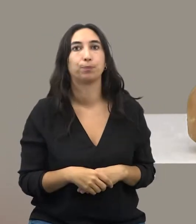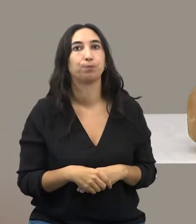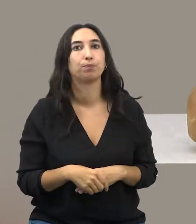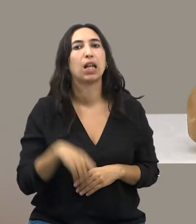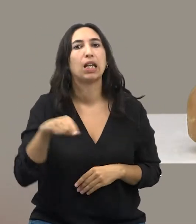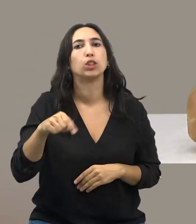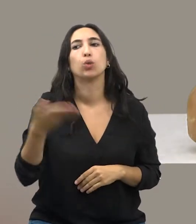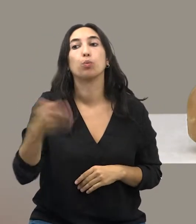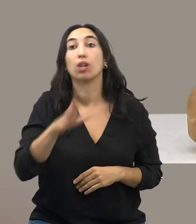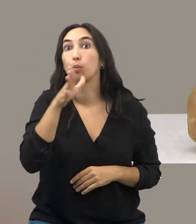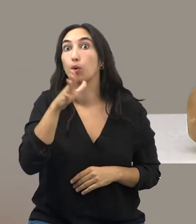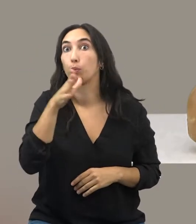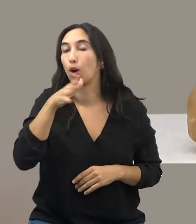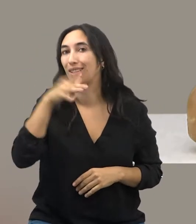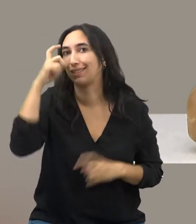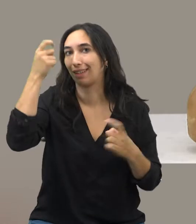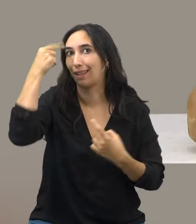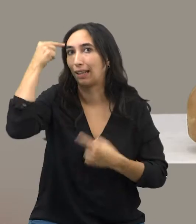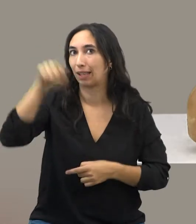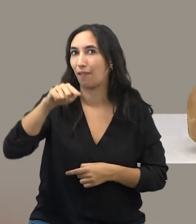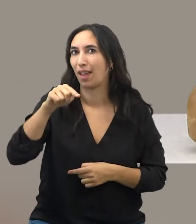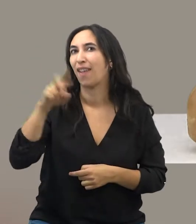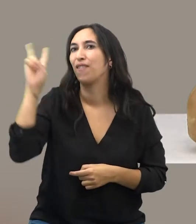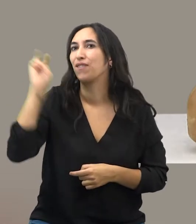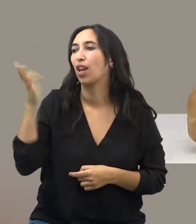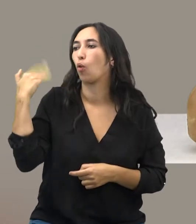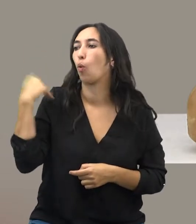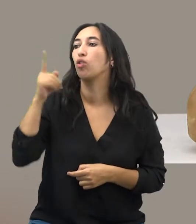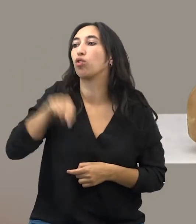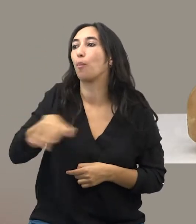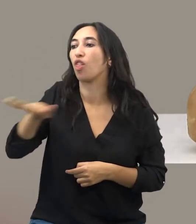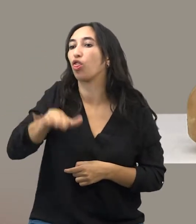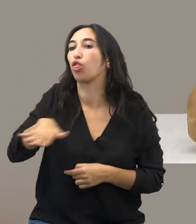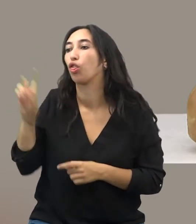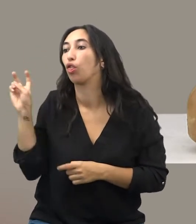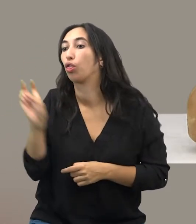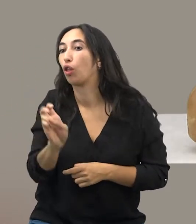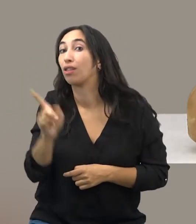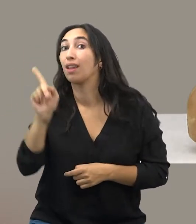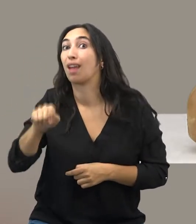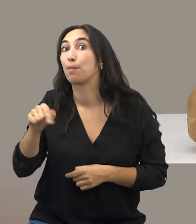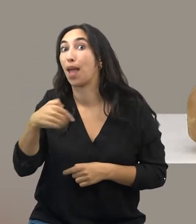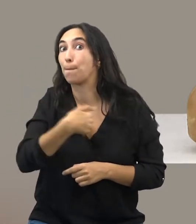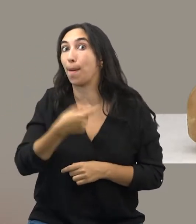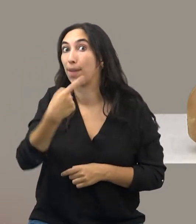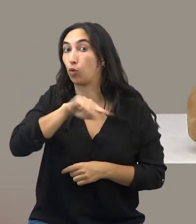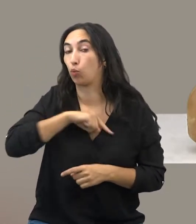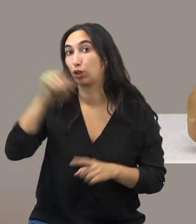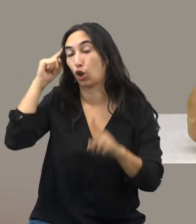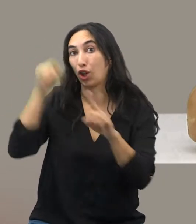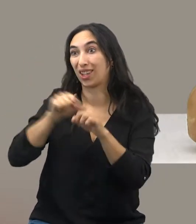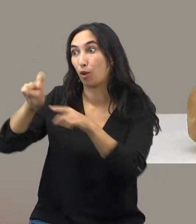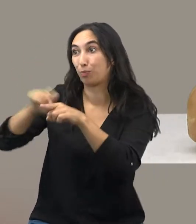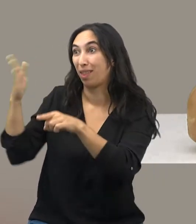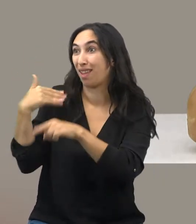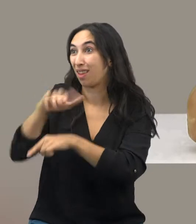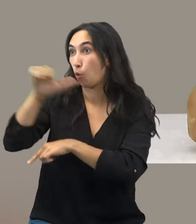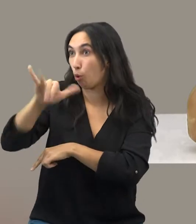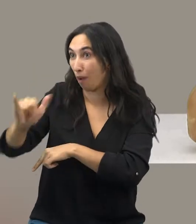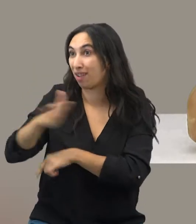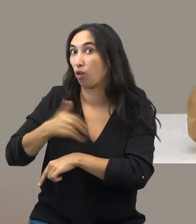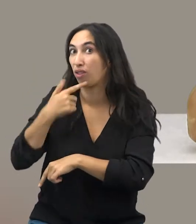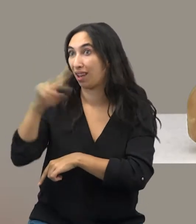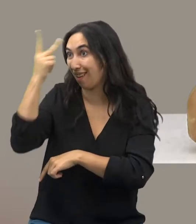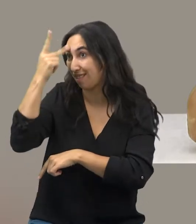científica. La importancia radica no solo en conocer cuándo o por dónde llegaron, sino también cuál fue el papel que jugamos en la extinción de la especie ya